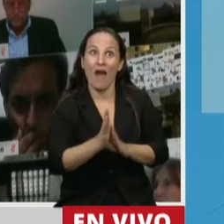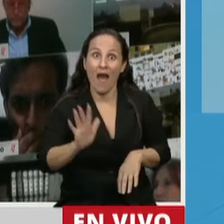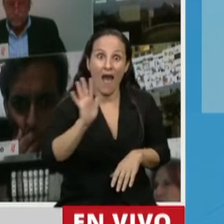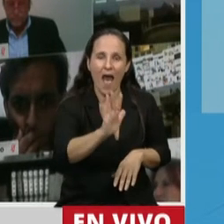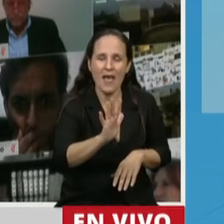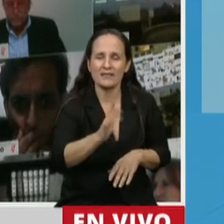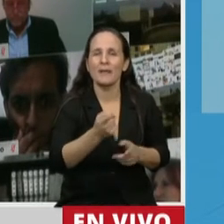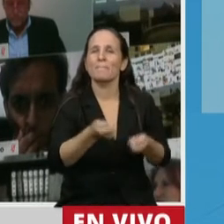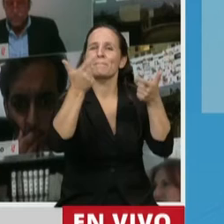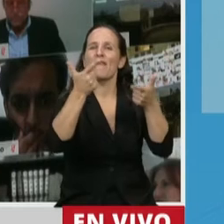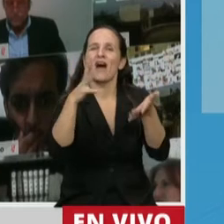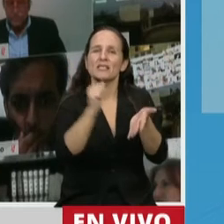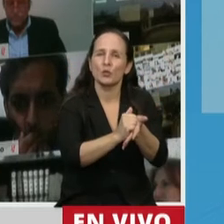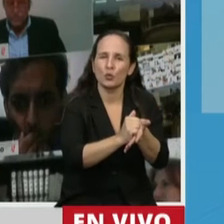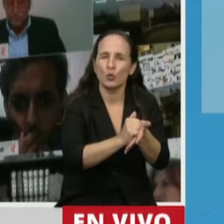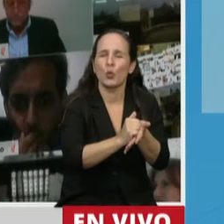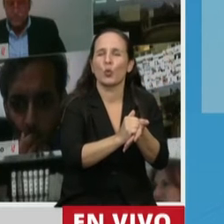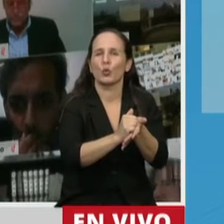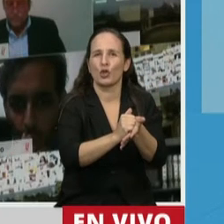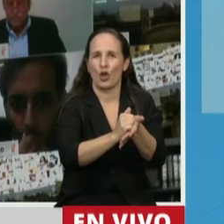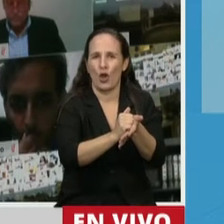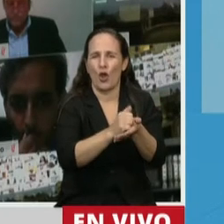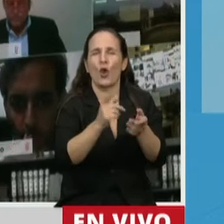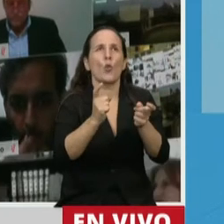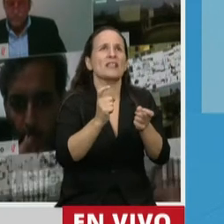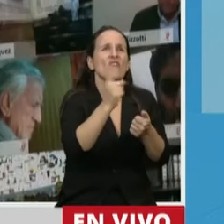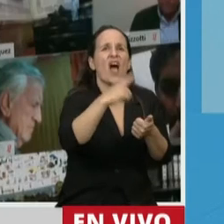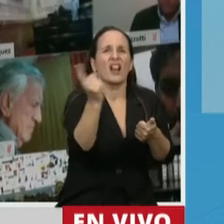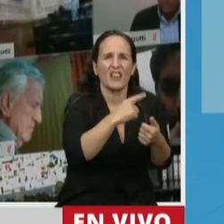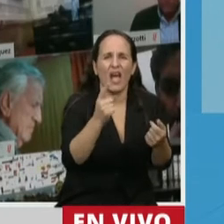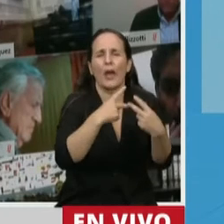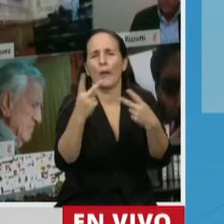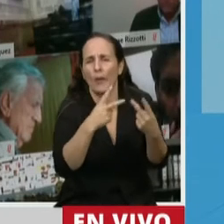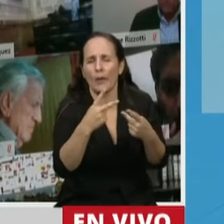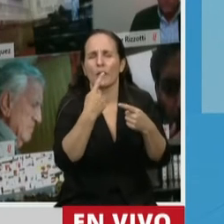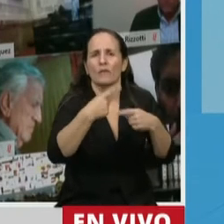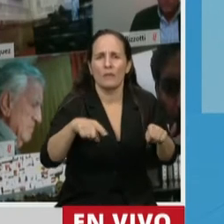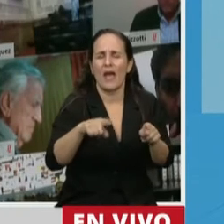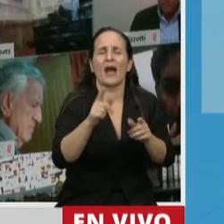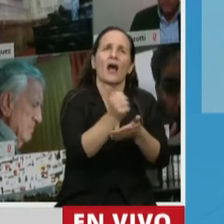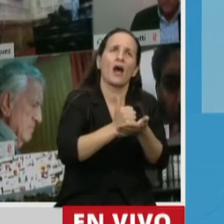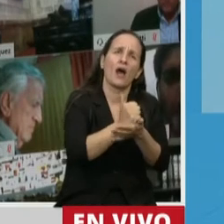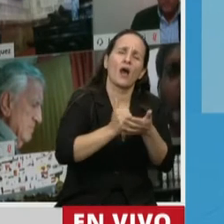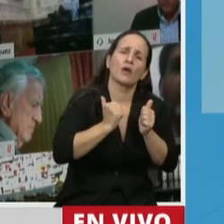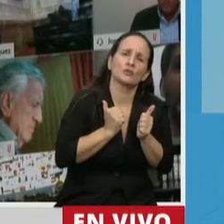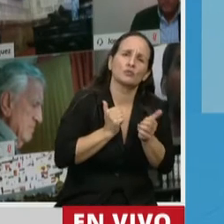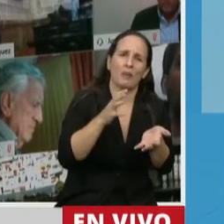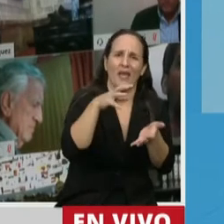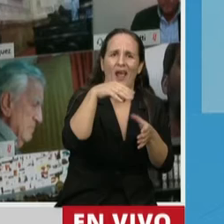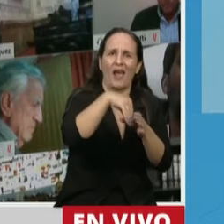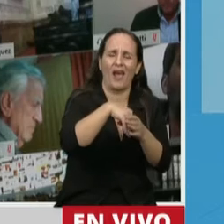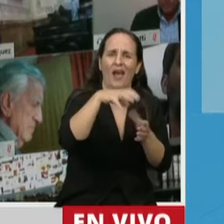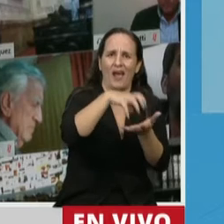facilitar la obtención de los turnos, evitando traslados innecesarios, saturaciones y esperas en los centros de salud.